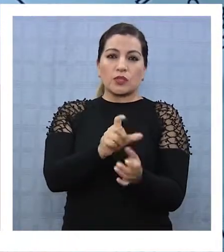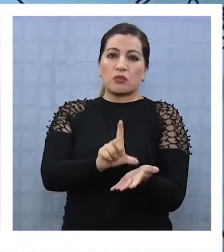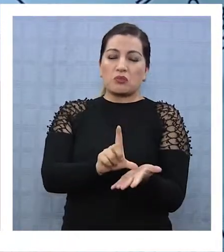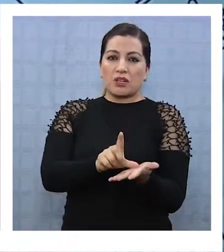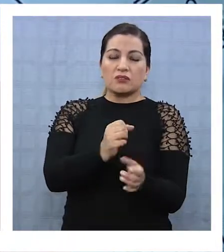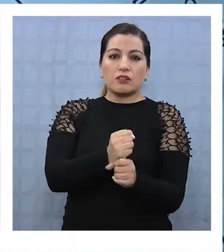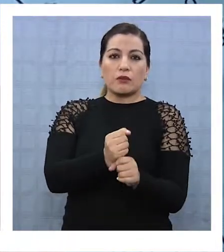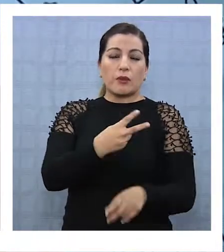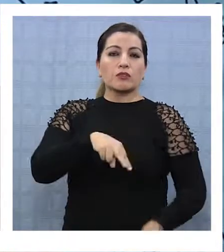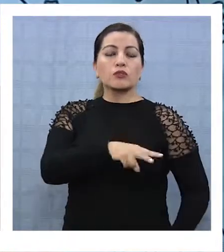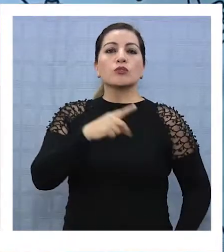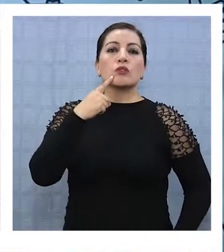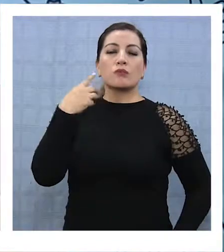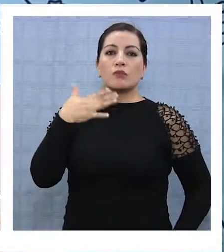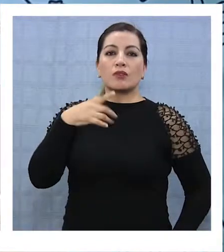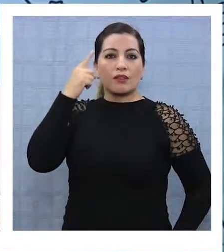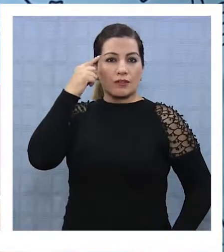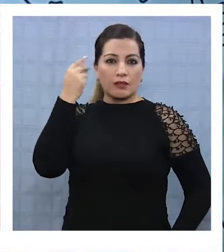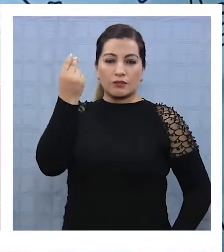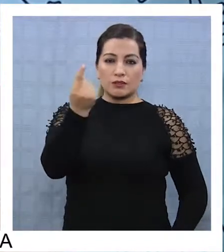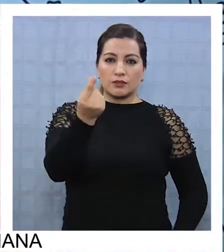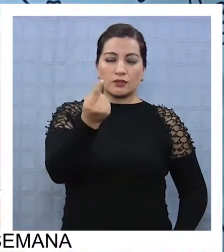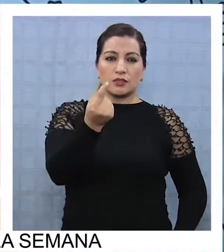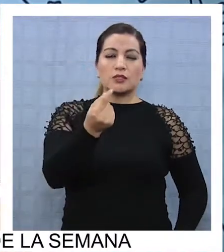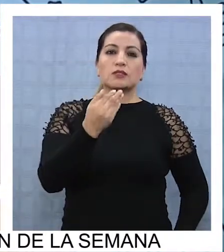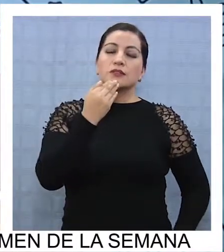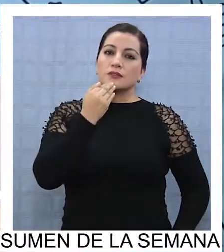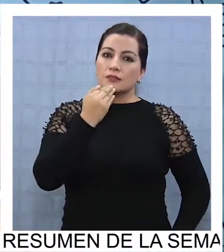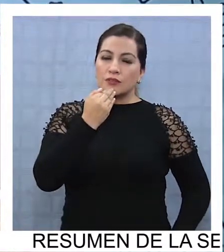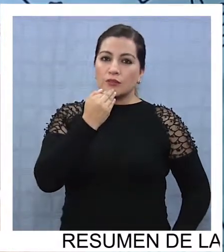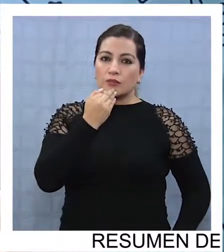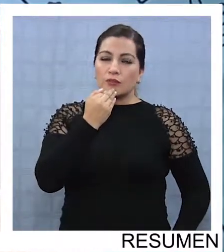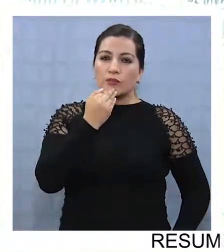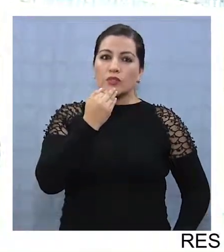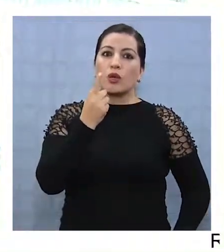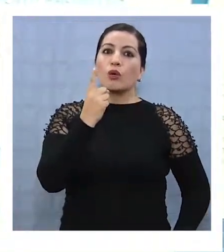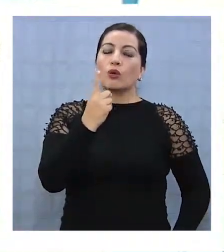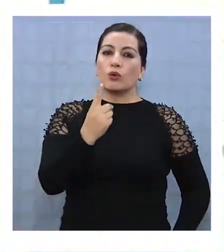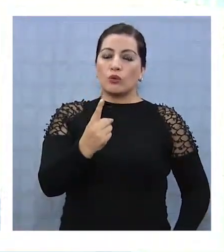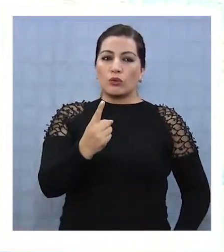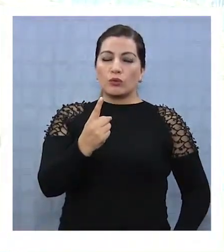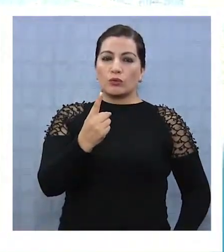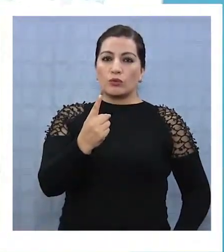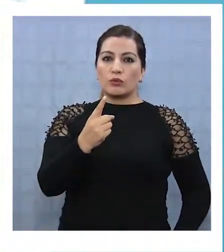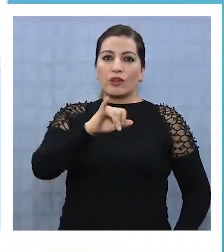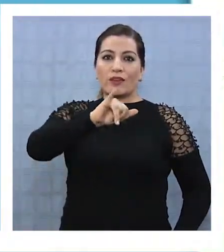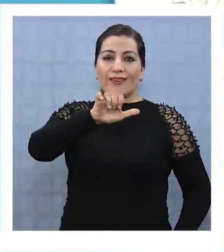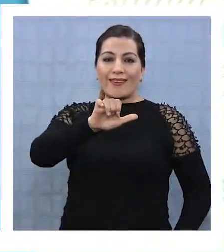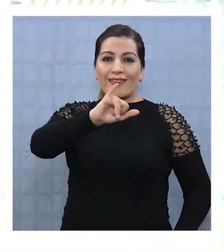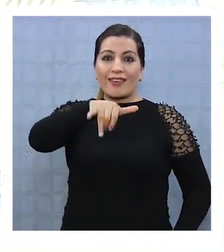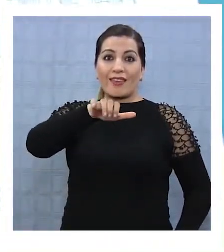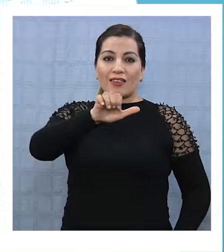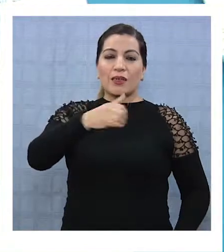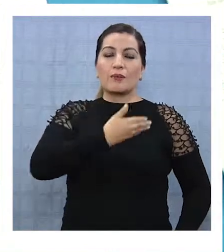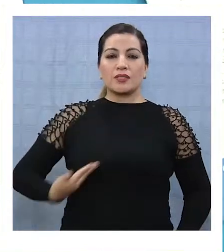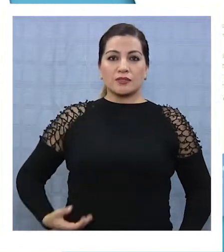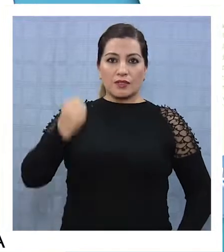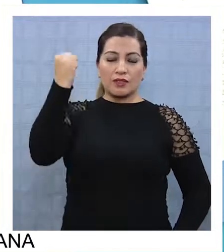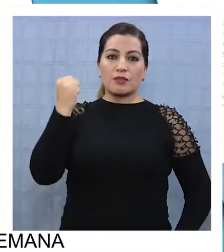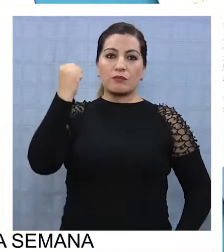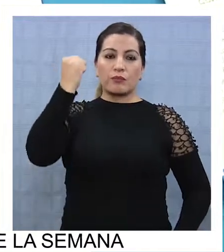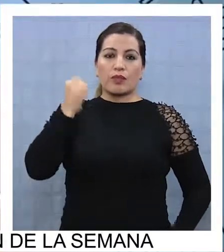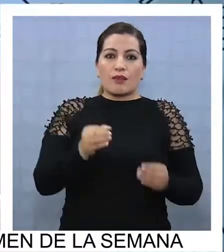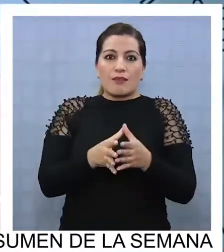Para nosotros es muy importante esta iniciativa, aparte que pertenece a uno de los ejes de nuestro presidente Sebastián Piñera,